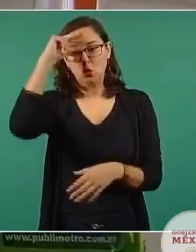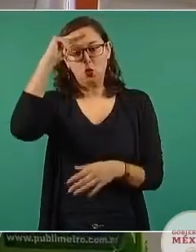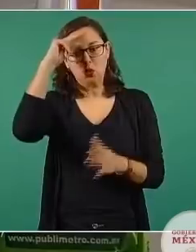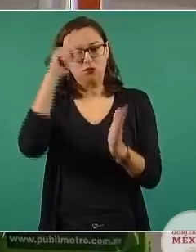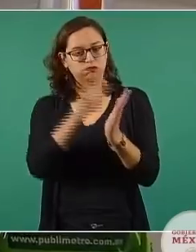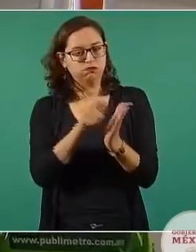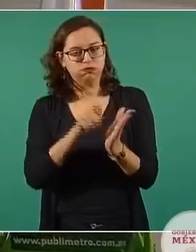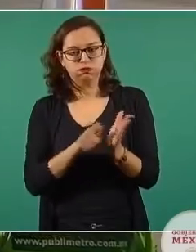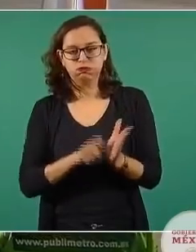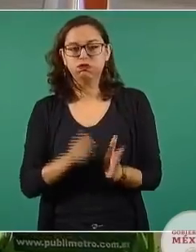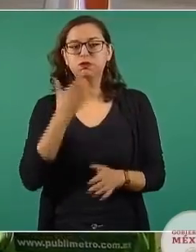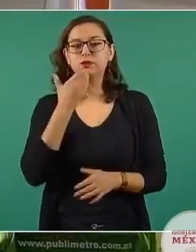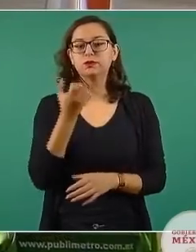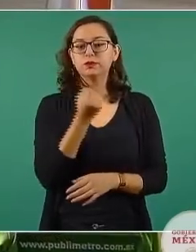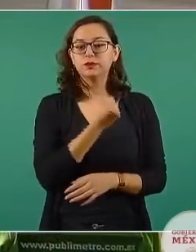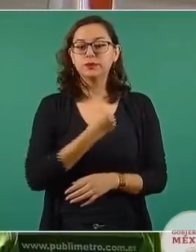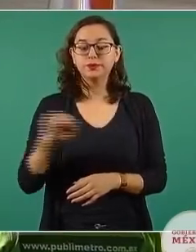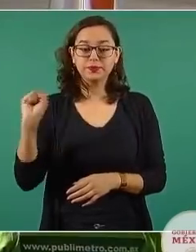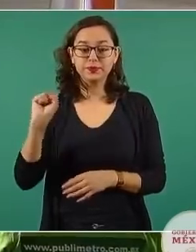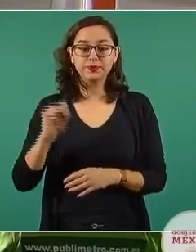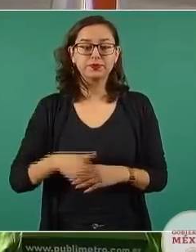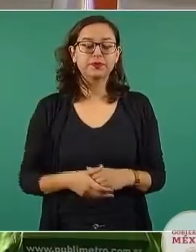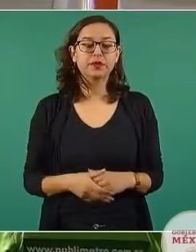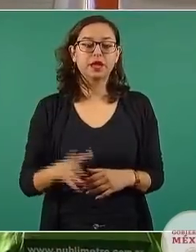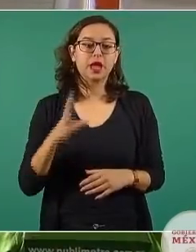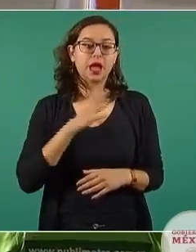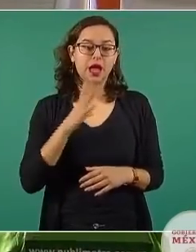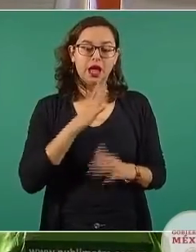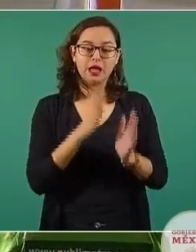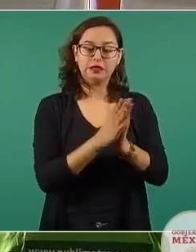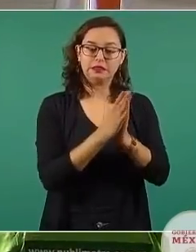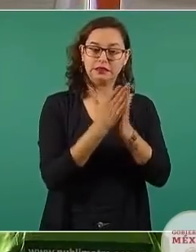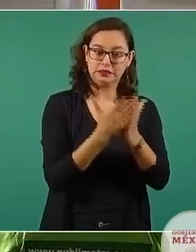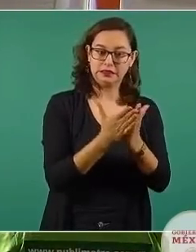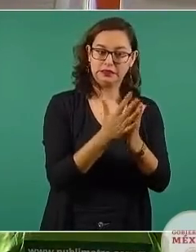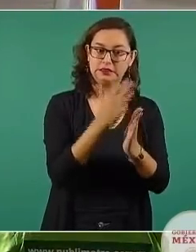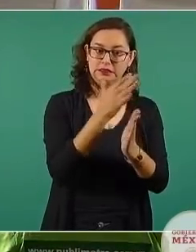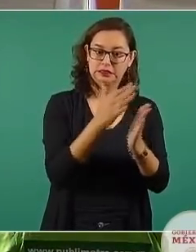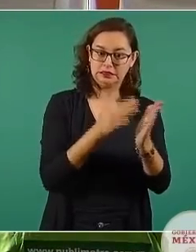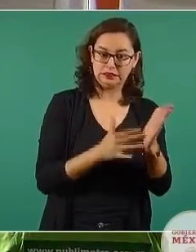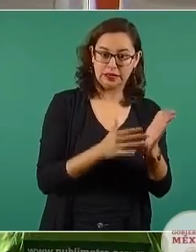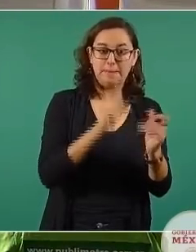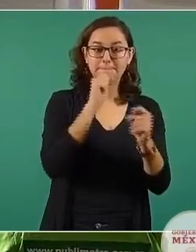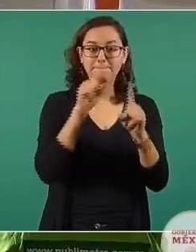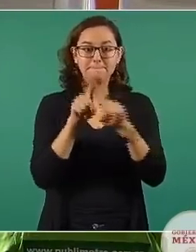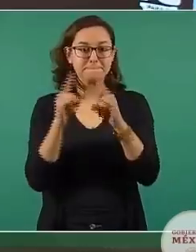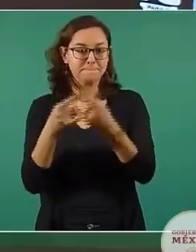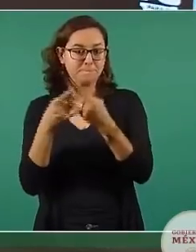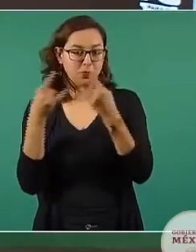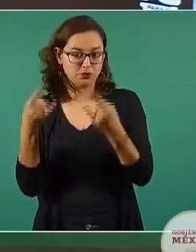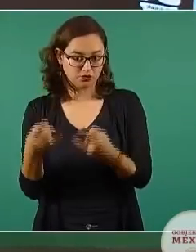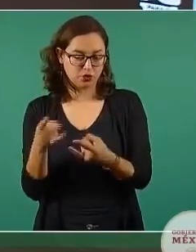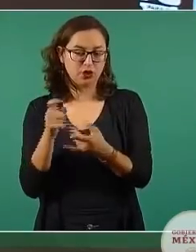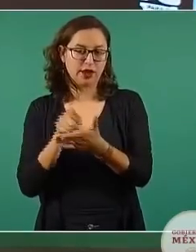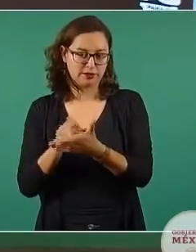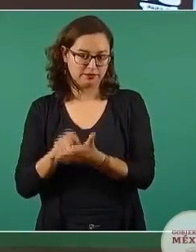la inteligencia de México. La colección es mixta, incluye literatura y ensayos de historia y crónicas.